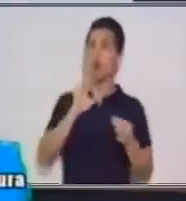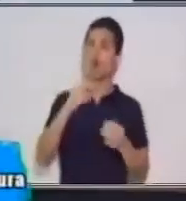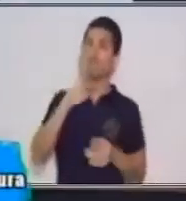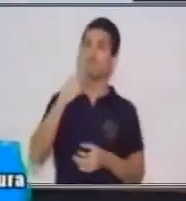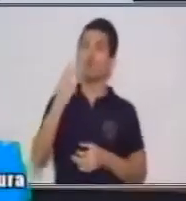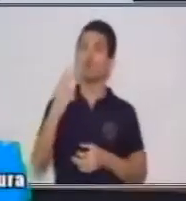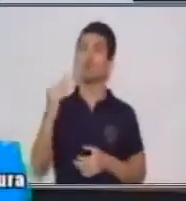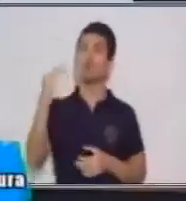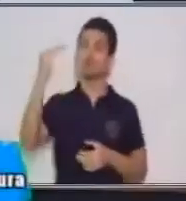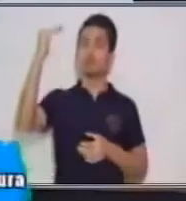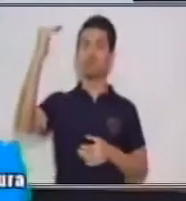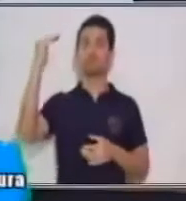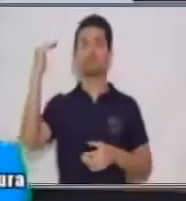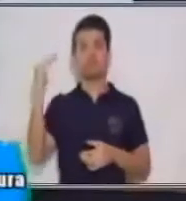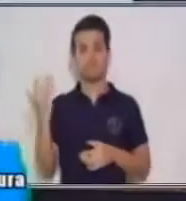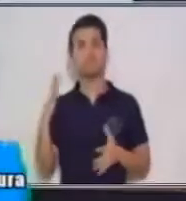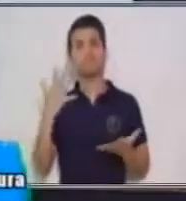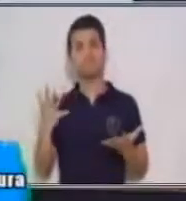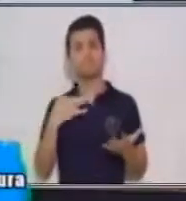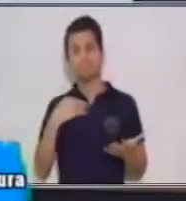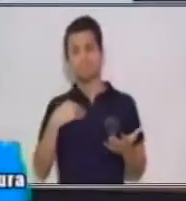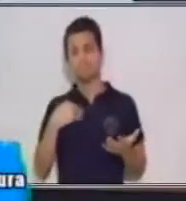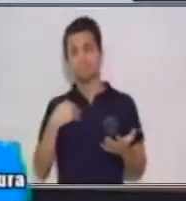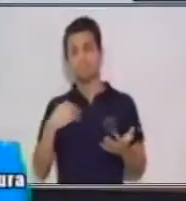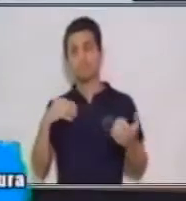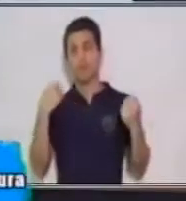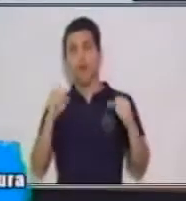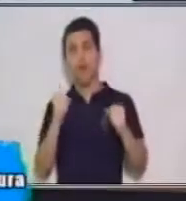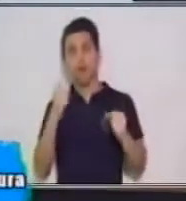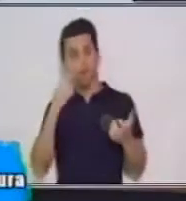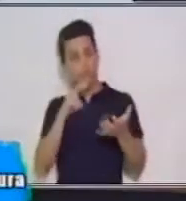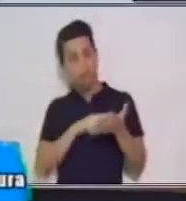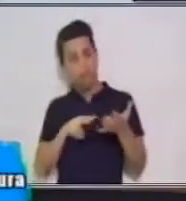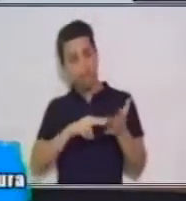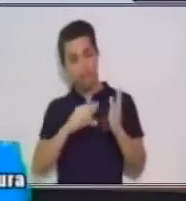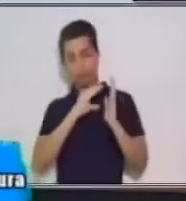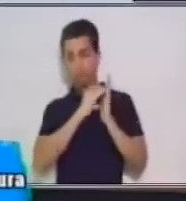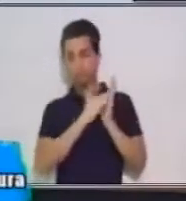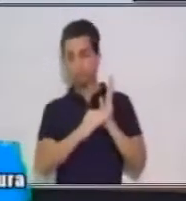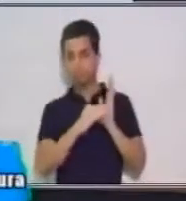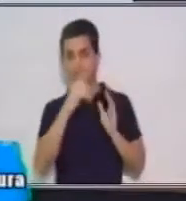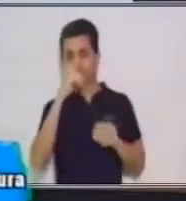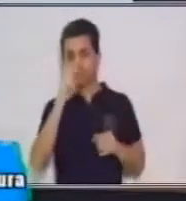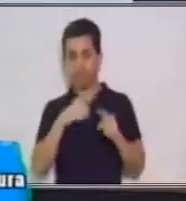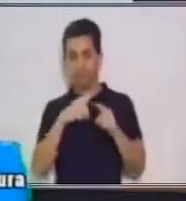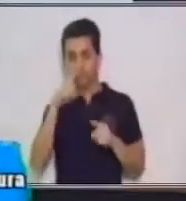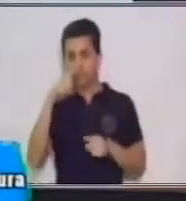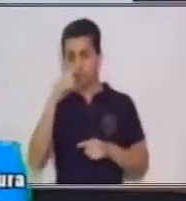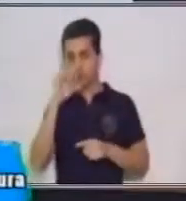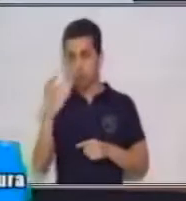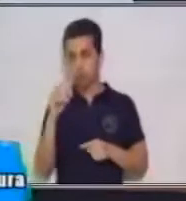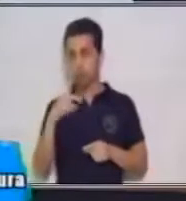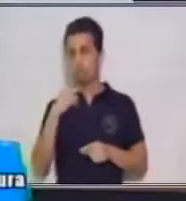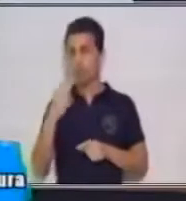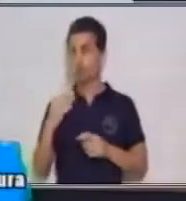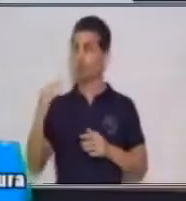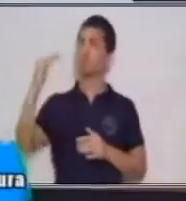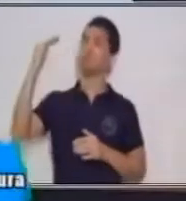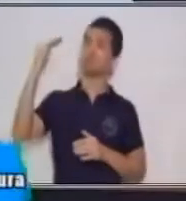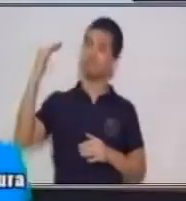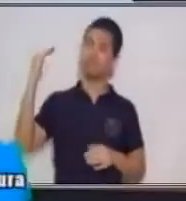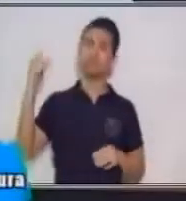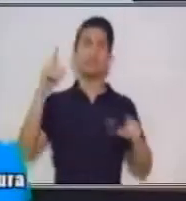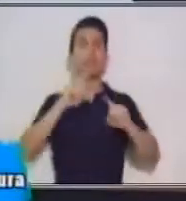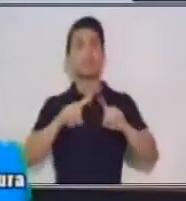Es la que nosotros hacemos cuando leemos un texto en voz alta. Y es para varias personas